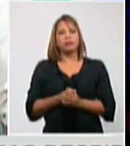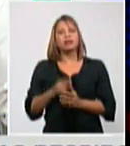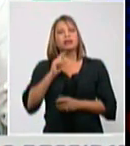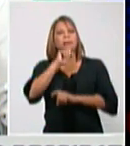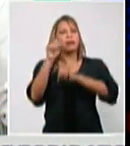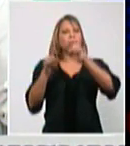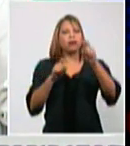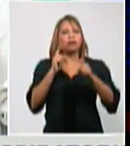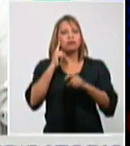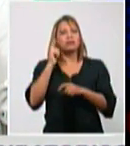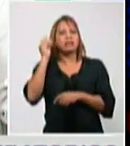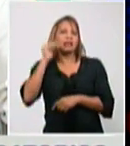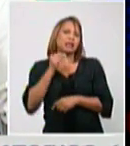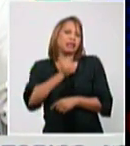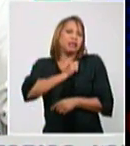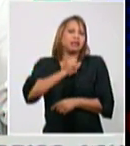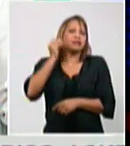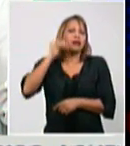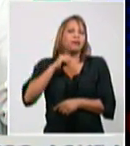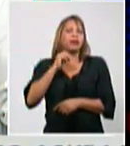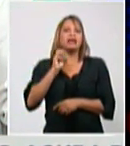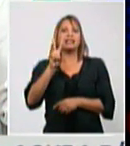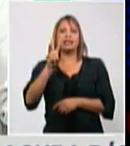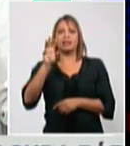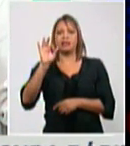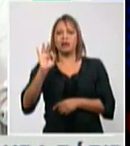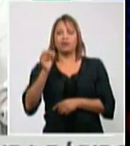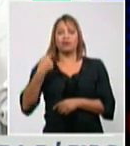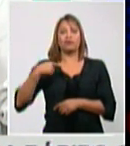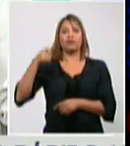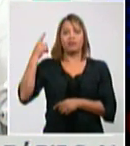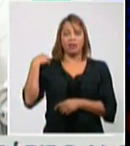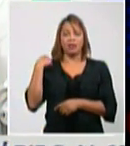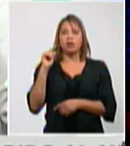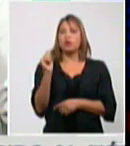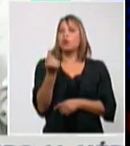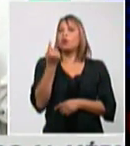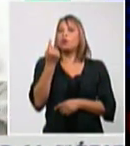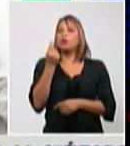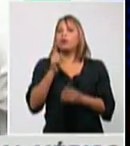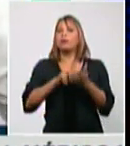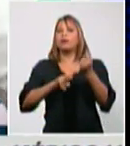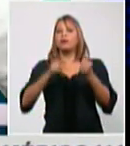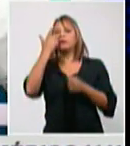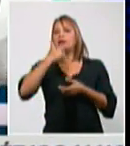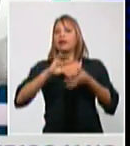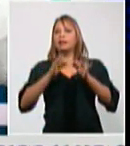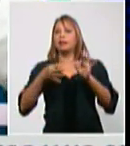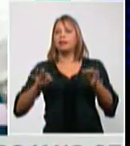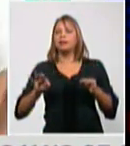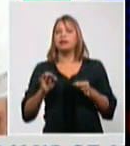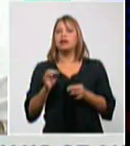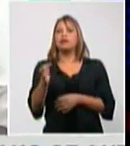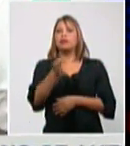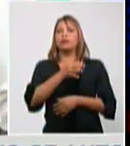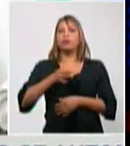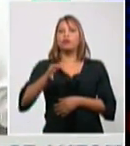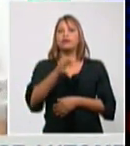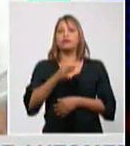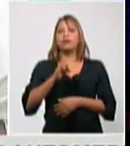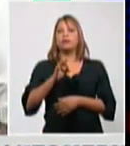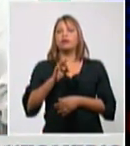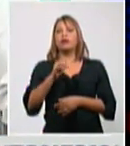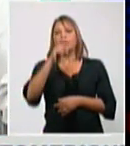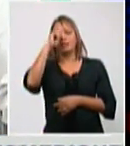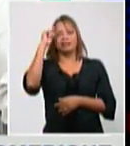38 del día ayer pues uno es de la provincia de Artemisa del municipio San Antonio seis